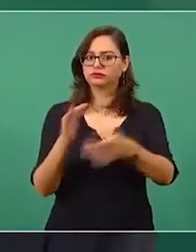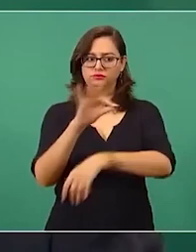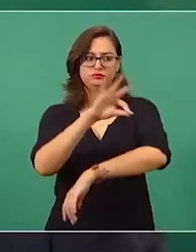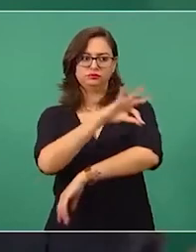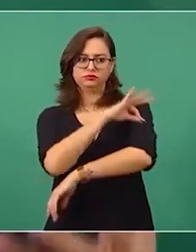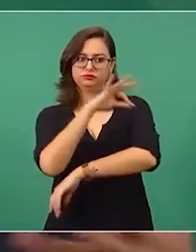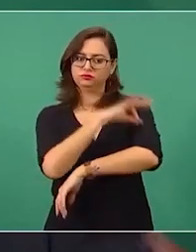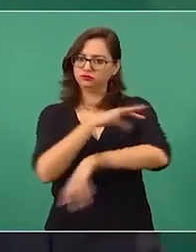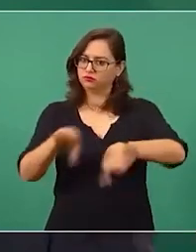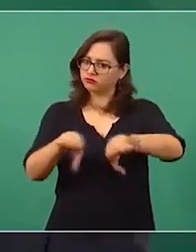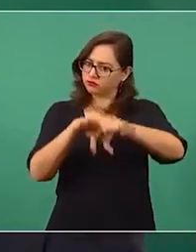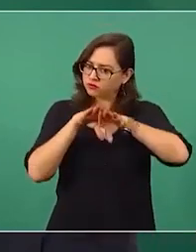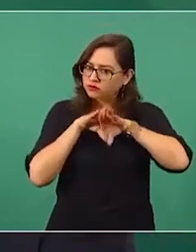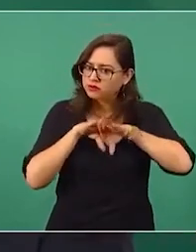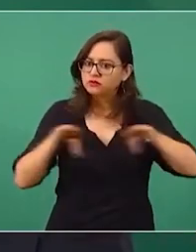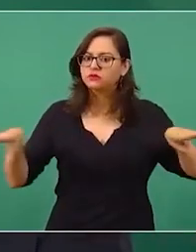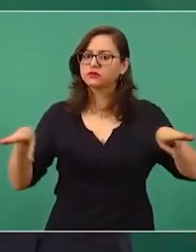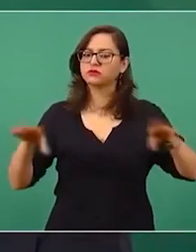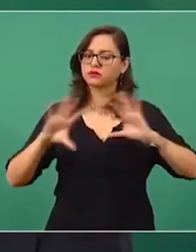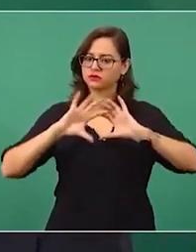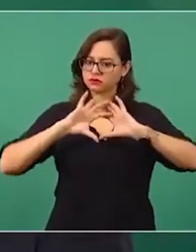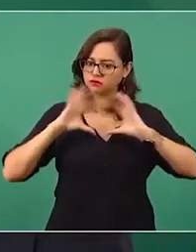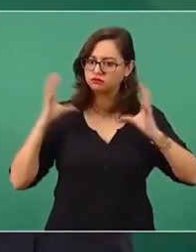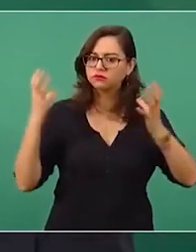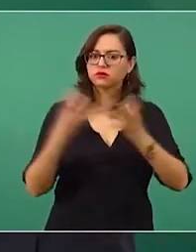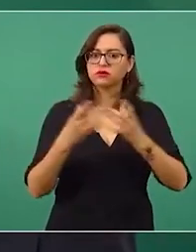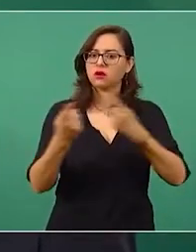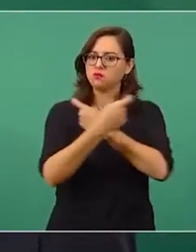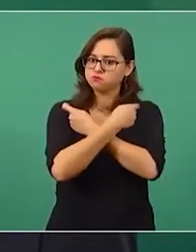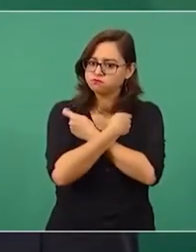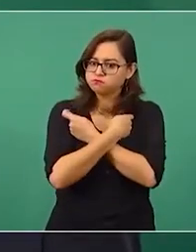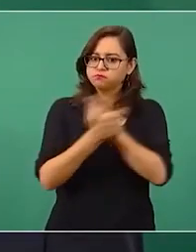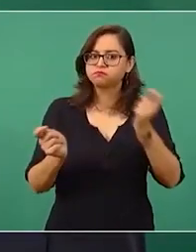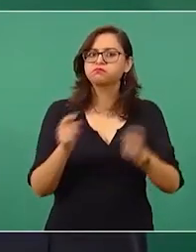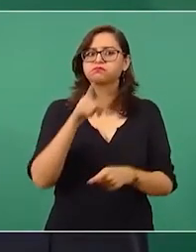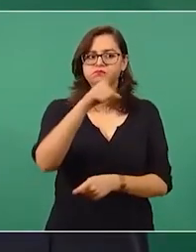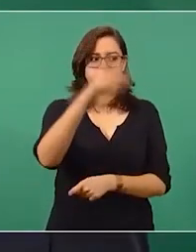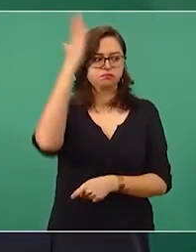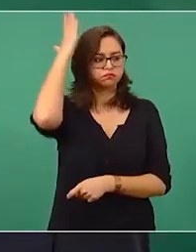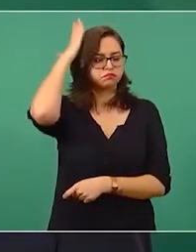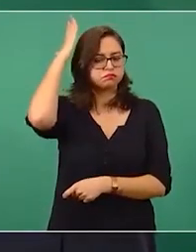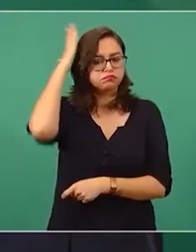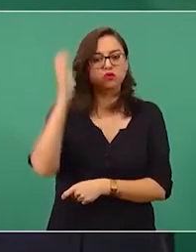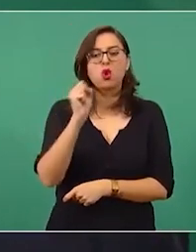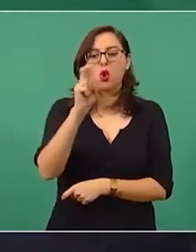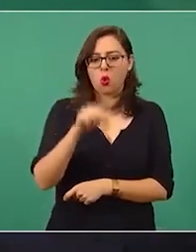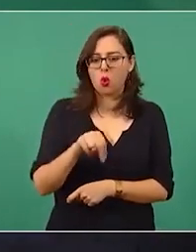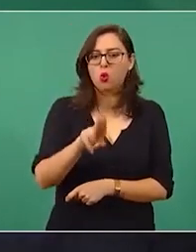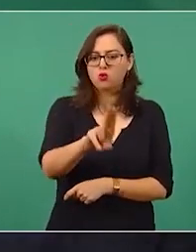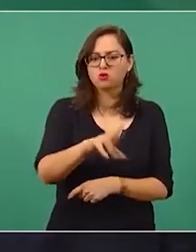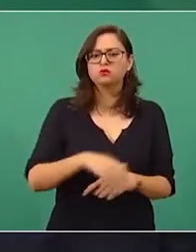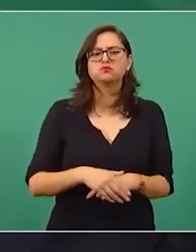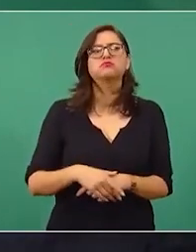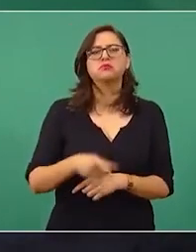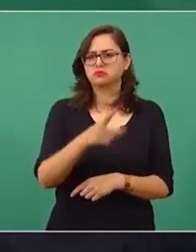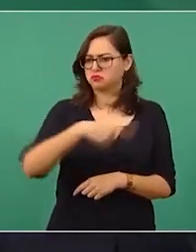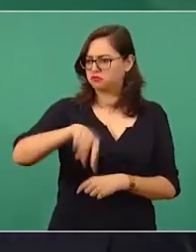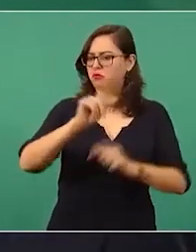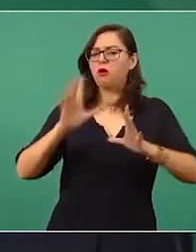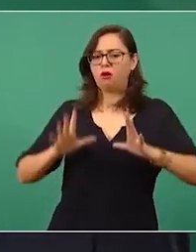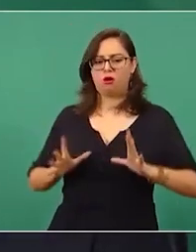se distribuyeran vacunas a través de la ONU se creó un mecanismo COVAX